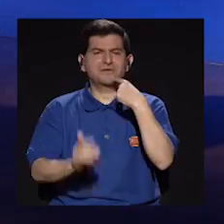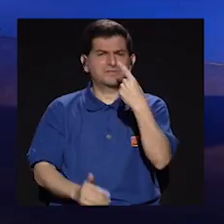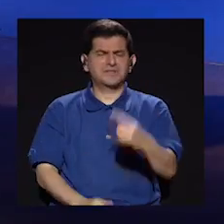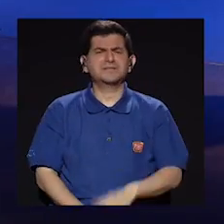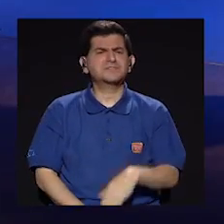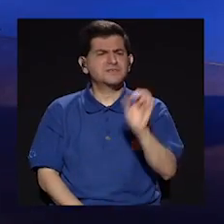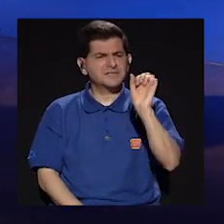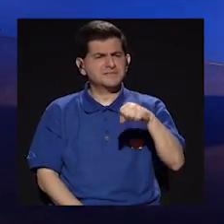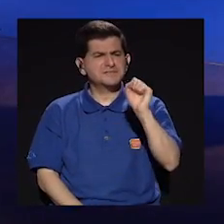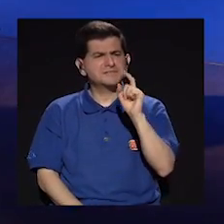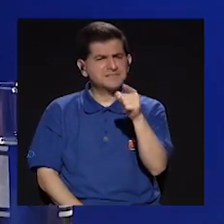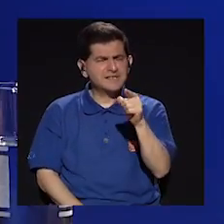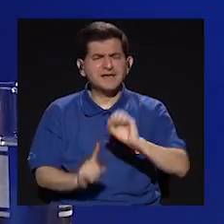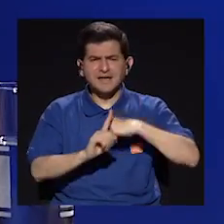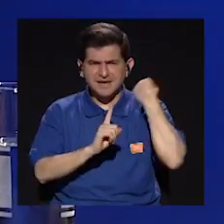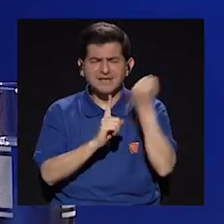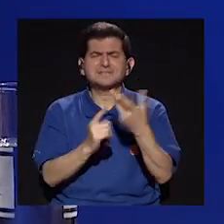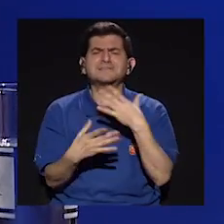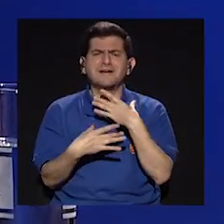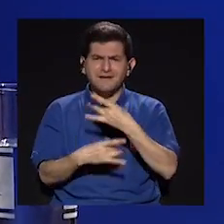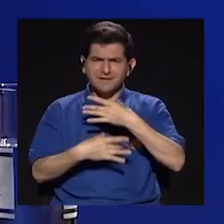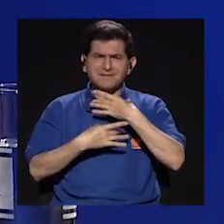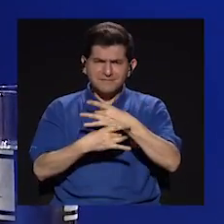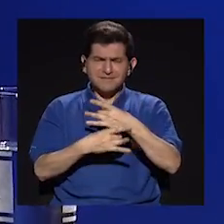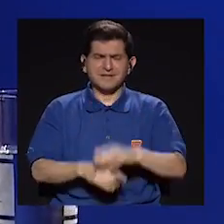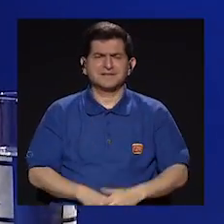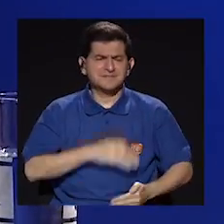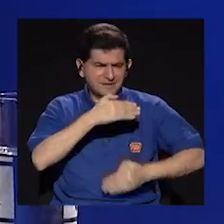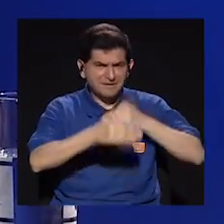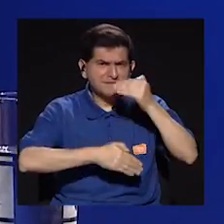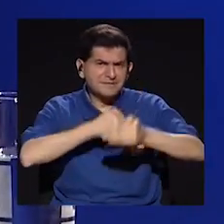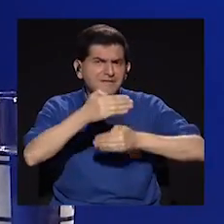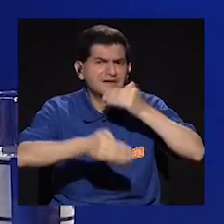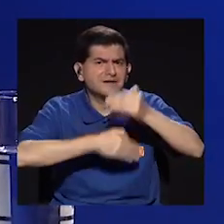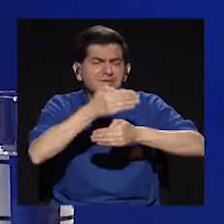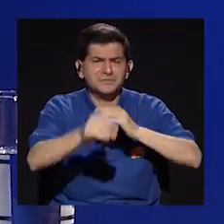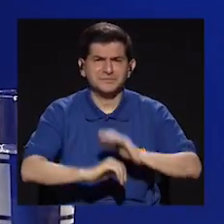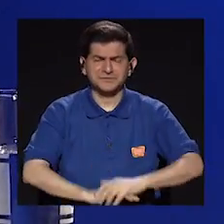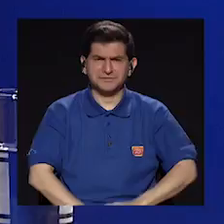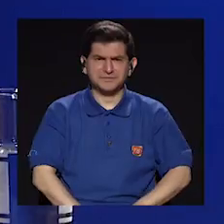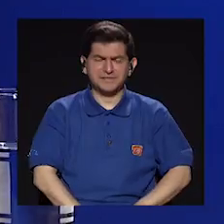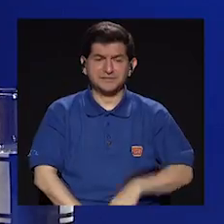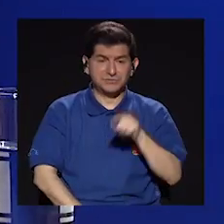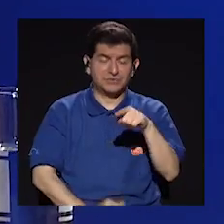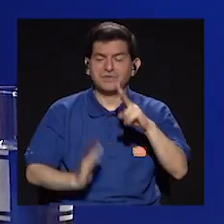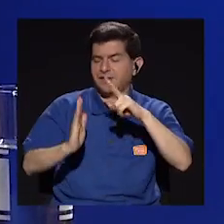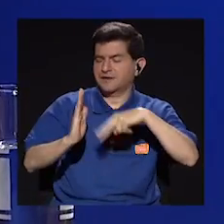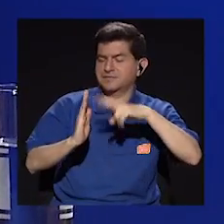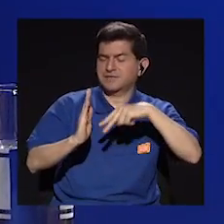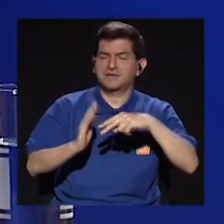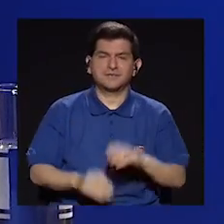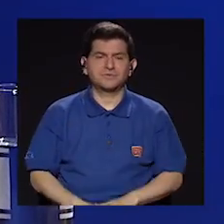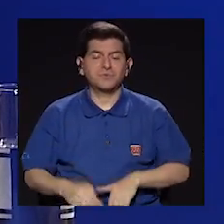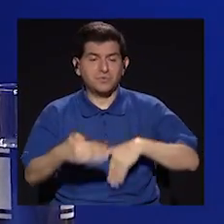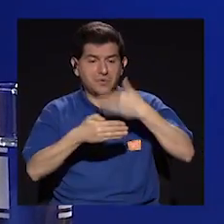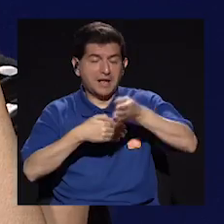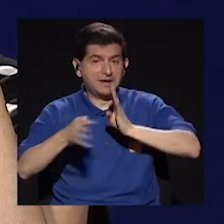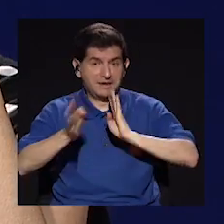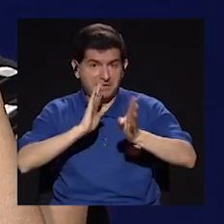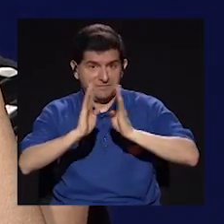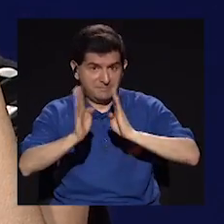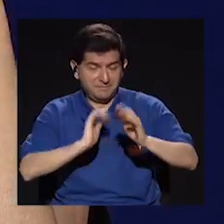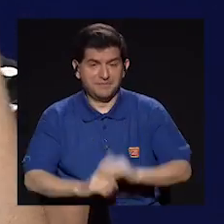guión, decís, mira, sí era eso. Es que, qué interesante que cuando se dañan esos procesos, ¿verdad? De las lecturas que vamos a hablar